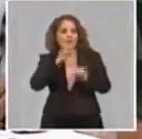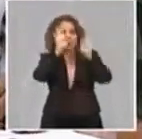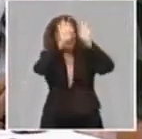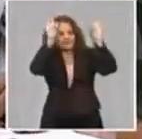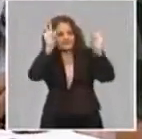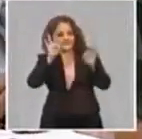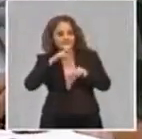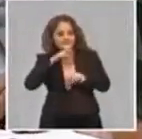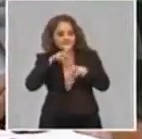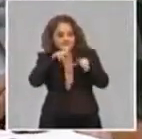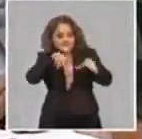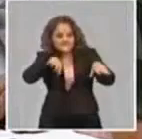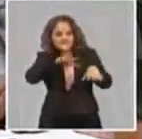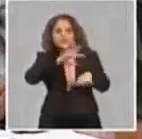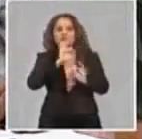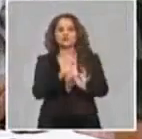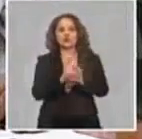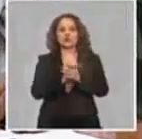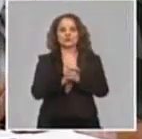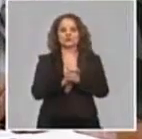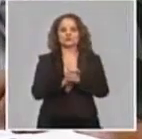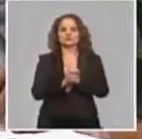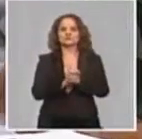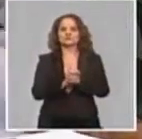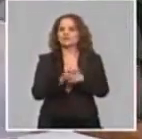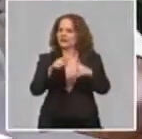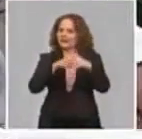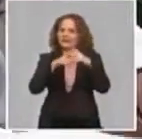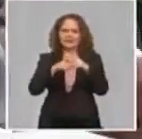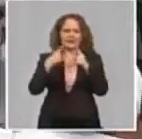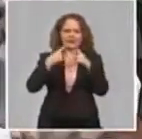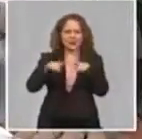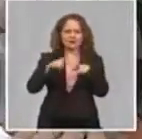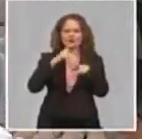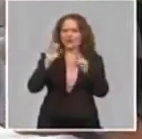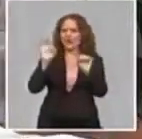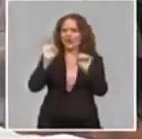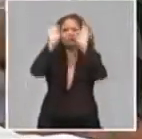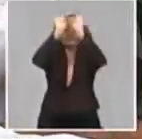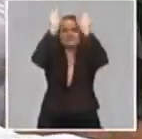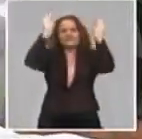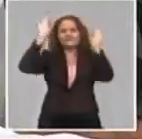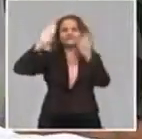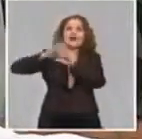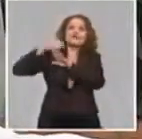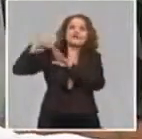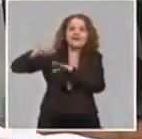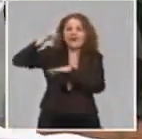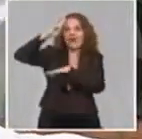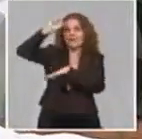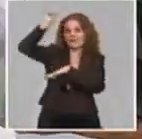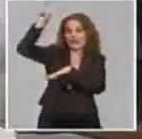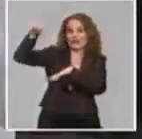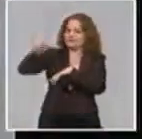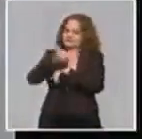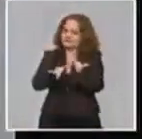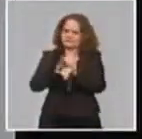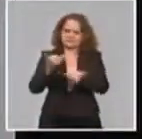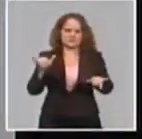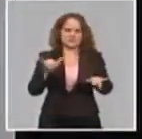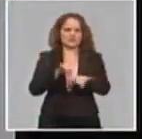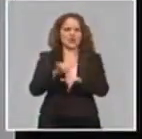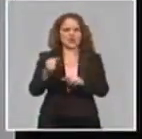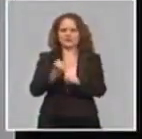en lo que tiene que ver con gases medicinales, en las redes exteriores, realmente también en algunos lugares había situación